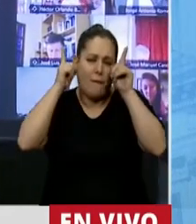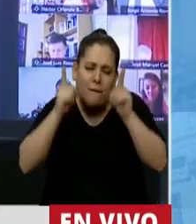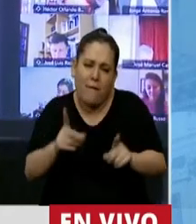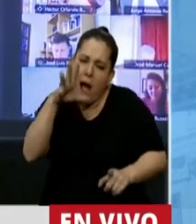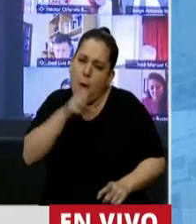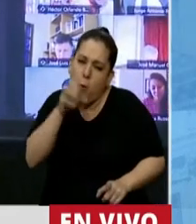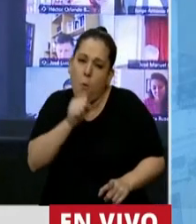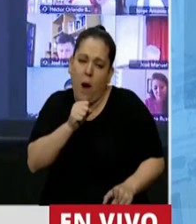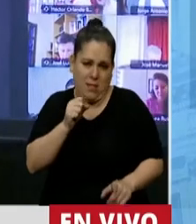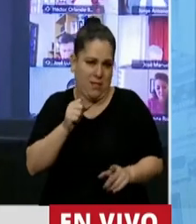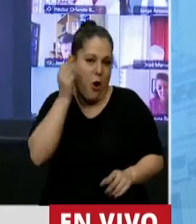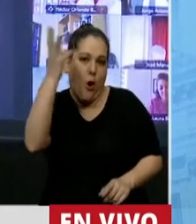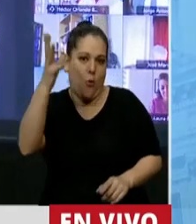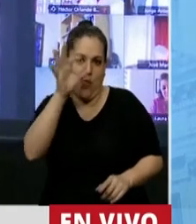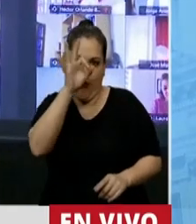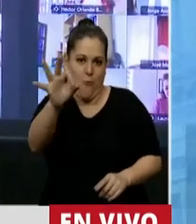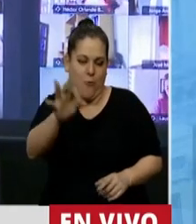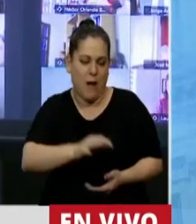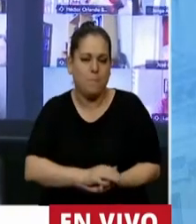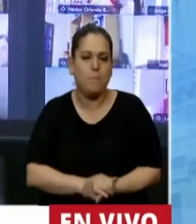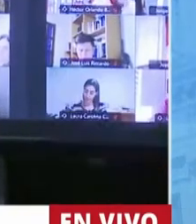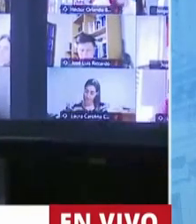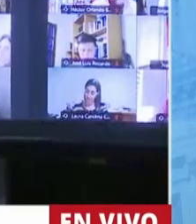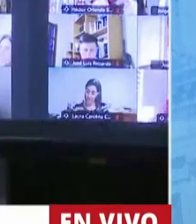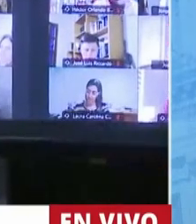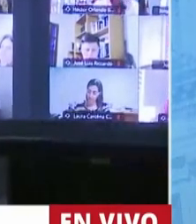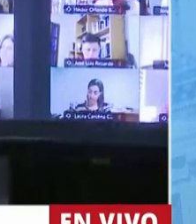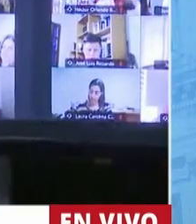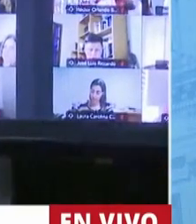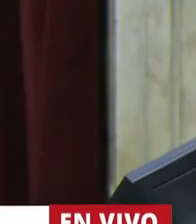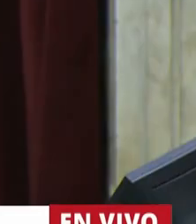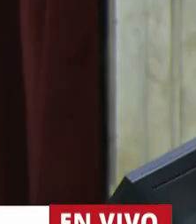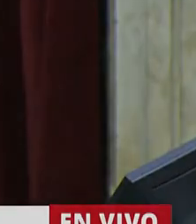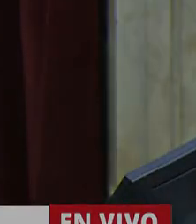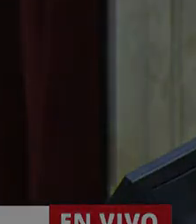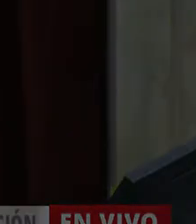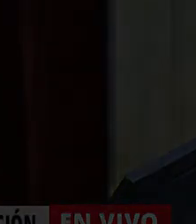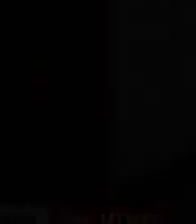que no haya más penas ni olvidos. Gracias, Presidente. Gracias, diputada Gabriela Cerruti. Presidente. Gracias,